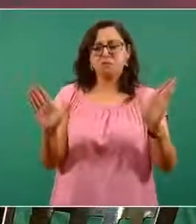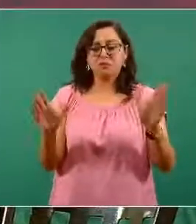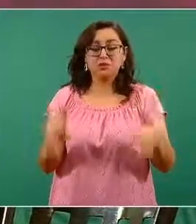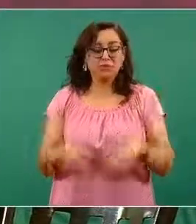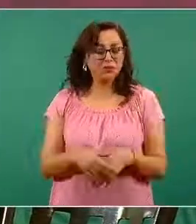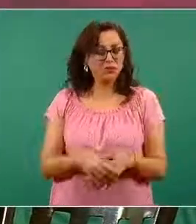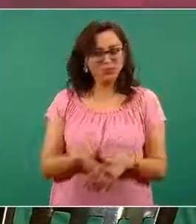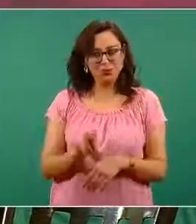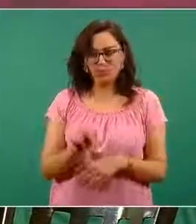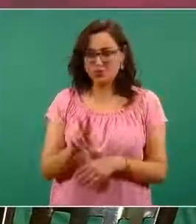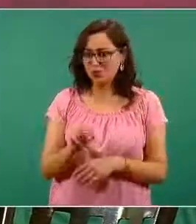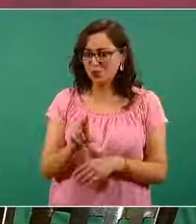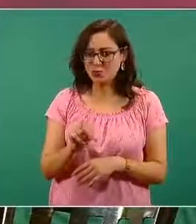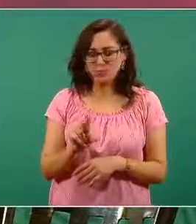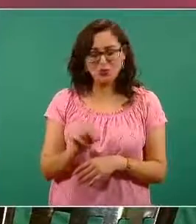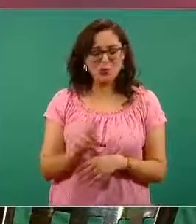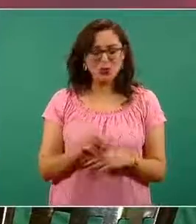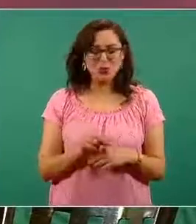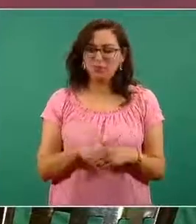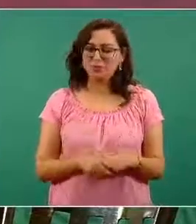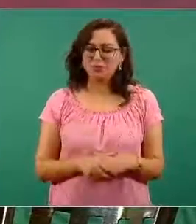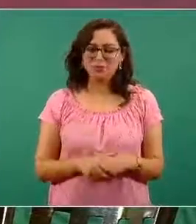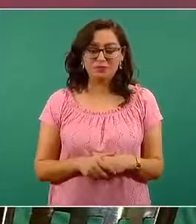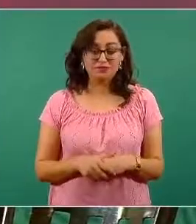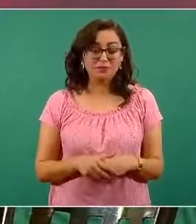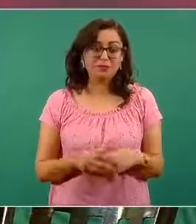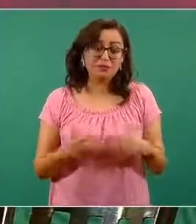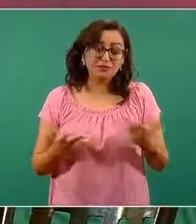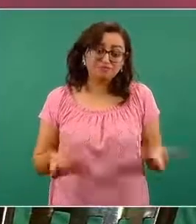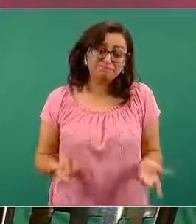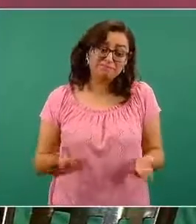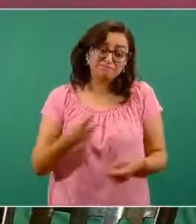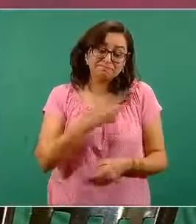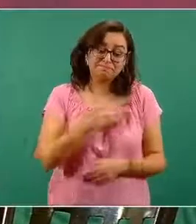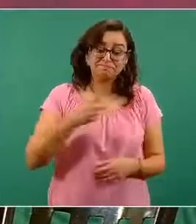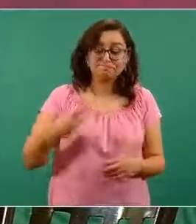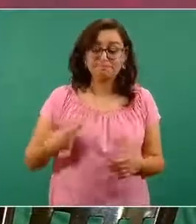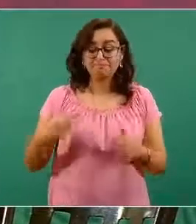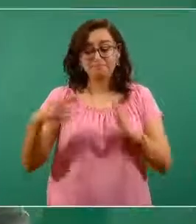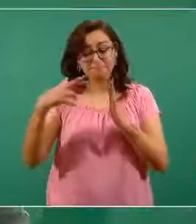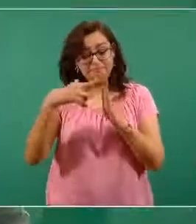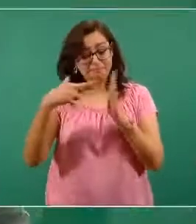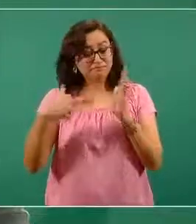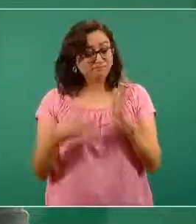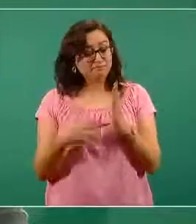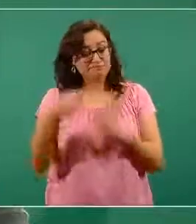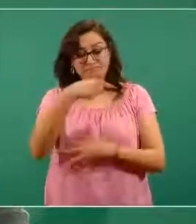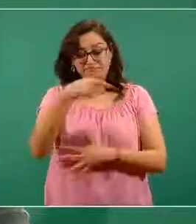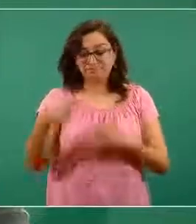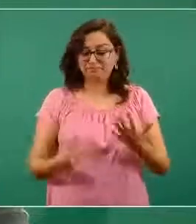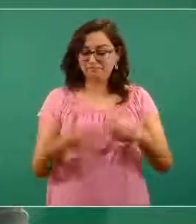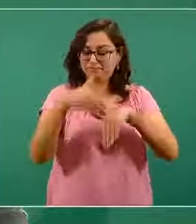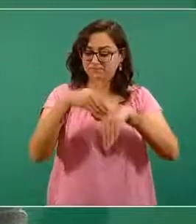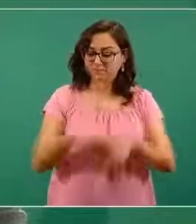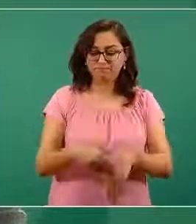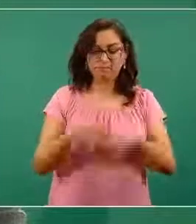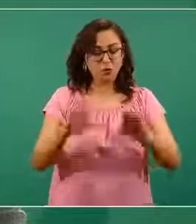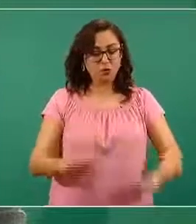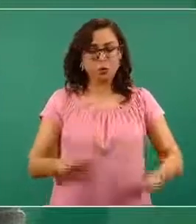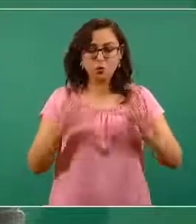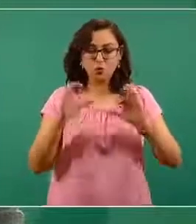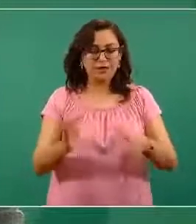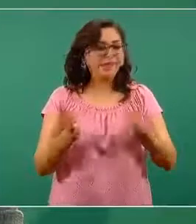clases presenciales. Tener ciertas precauciones es la nueva normalidad, siempre vamos a tener que